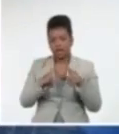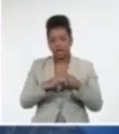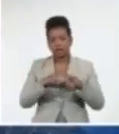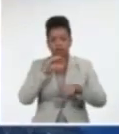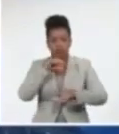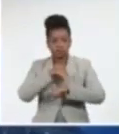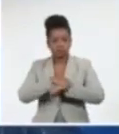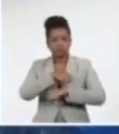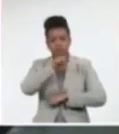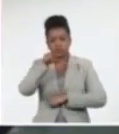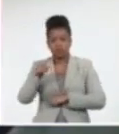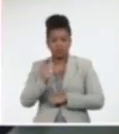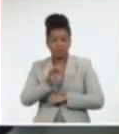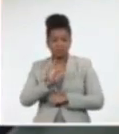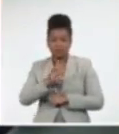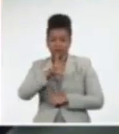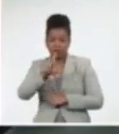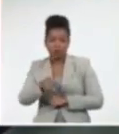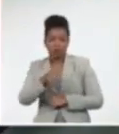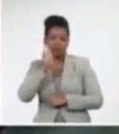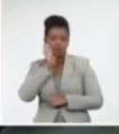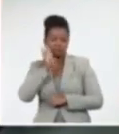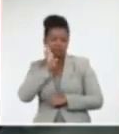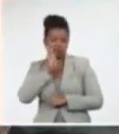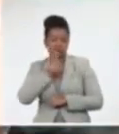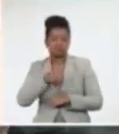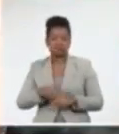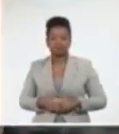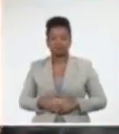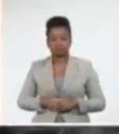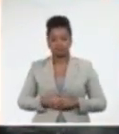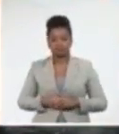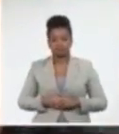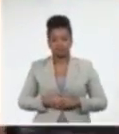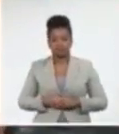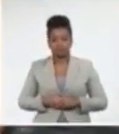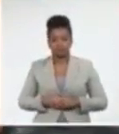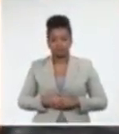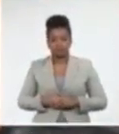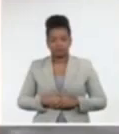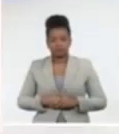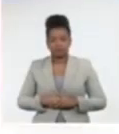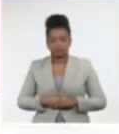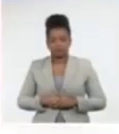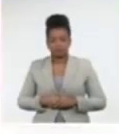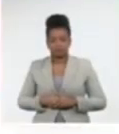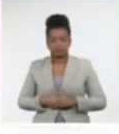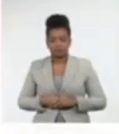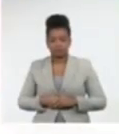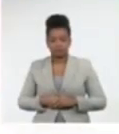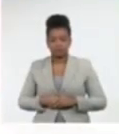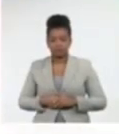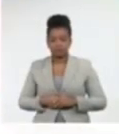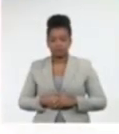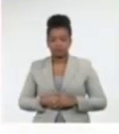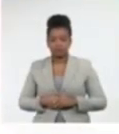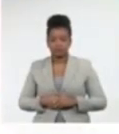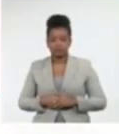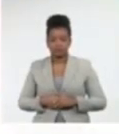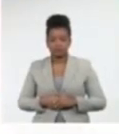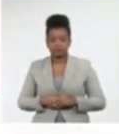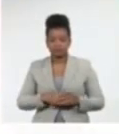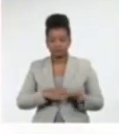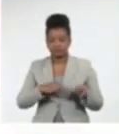vigente en ese país centroamericano permite las detenciones sin orden judicial. En Estados